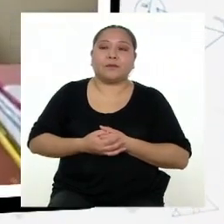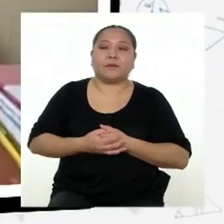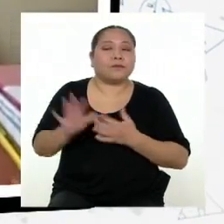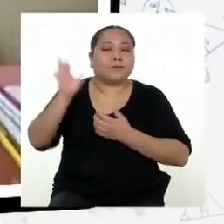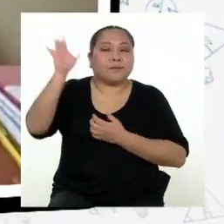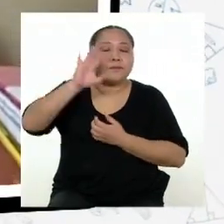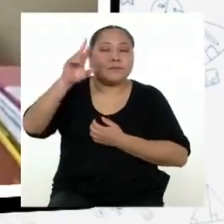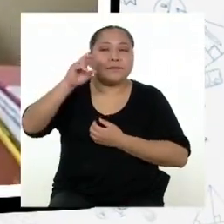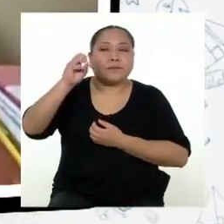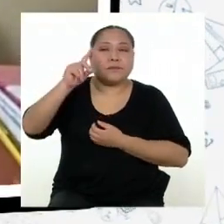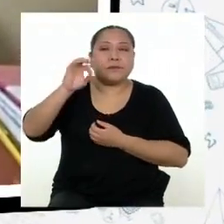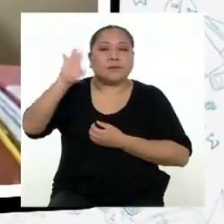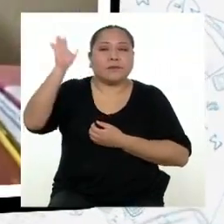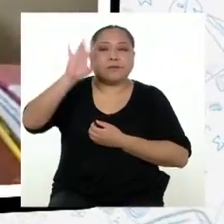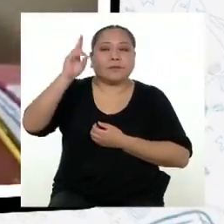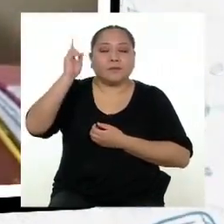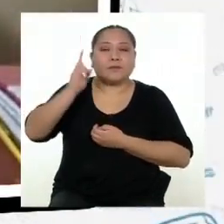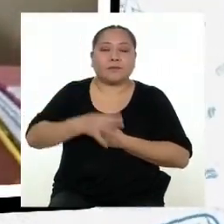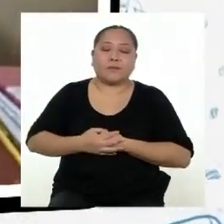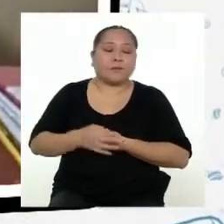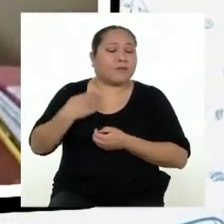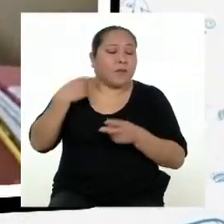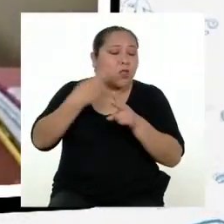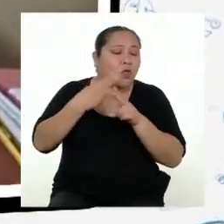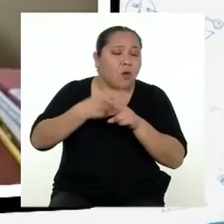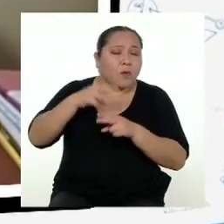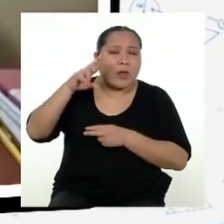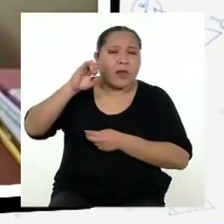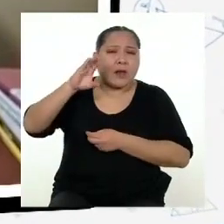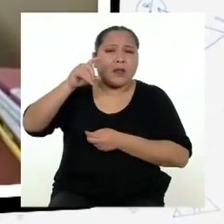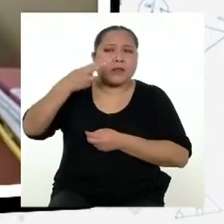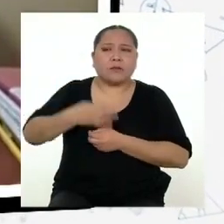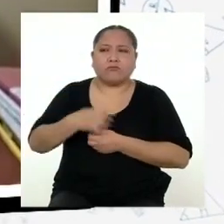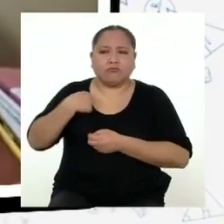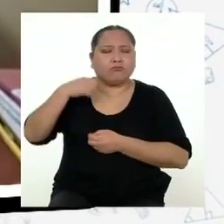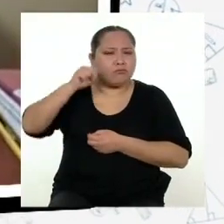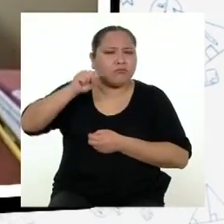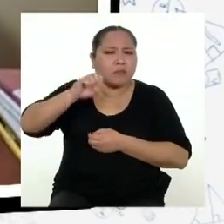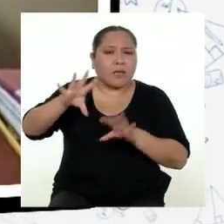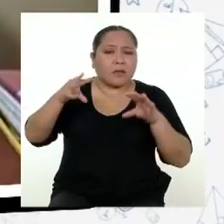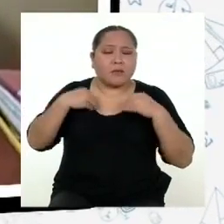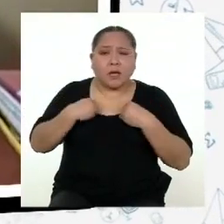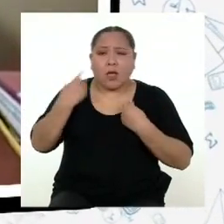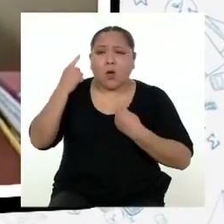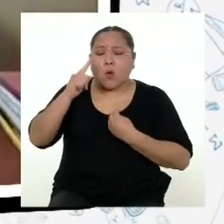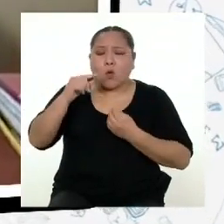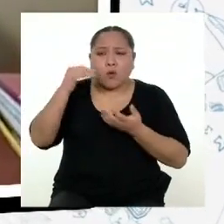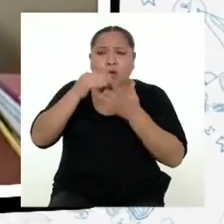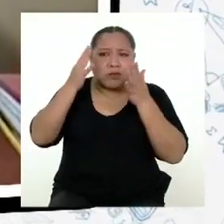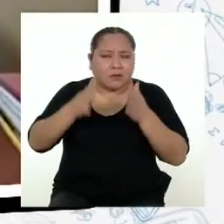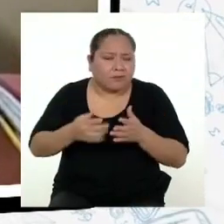Hola, Rodrigo. Hola, profesora. Me llamo Richard y debo de reconocer que soy un estudiante muy afonoso. Por eso quería